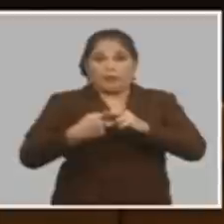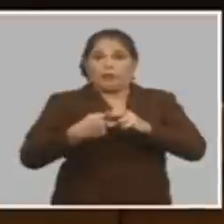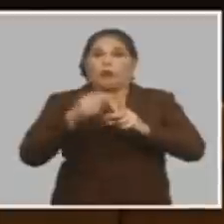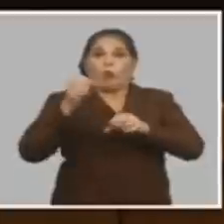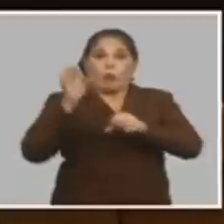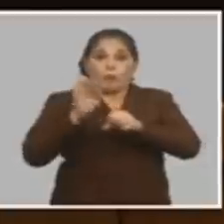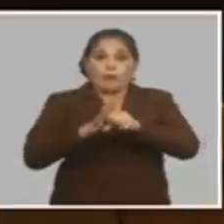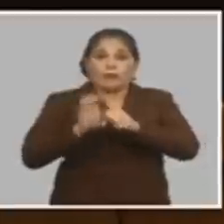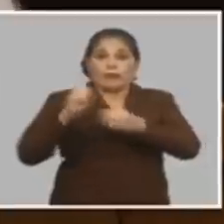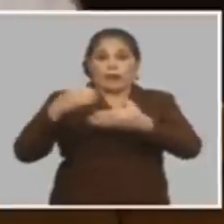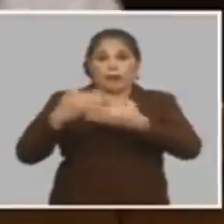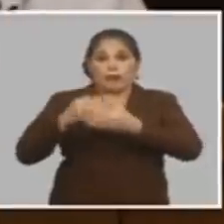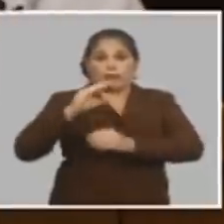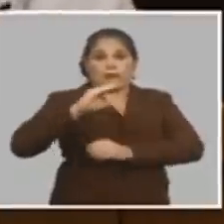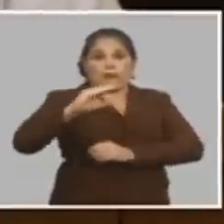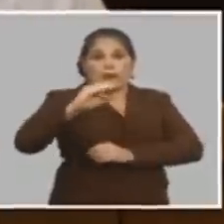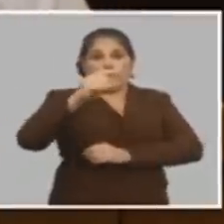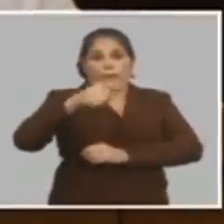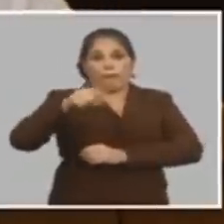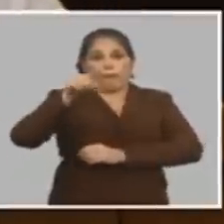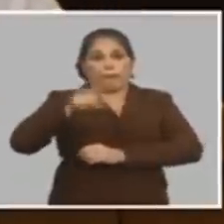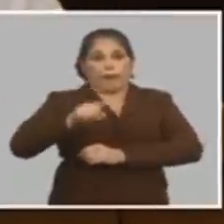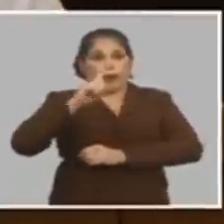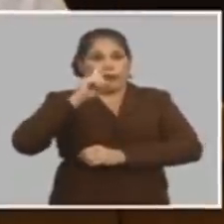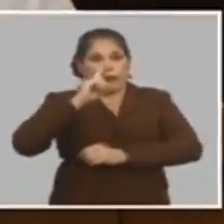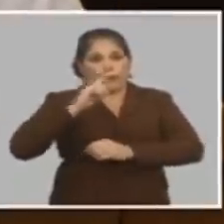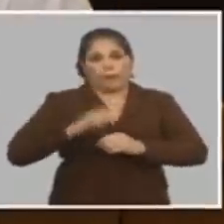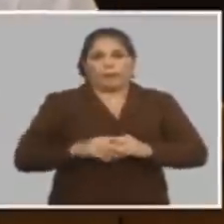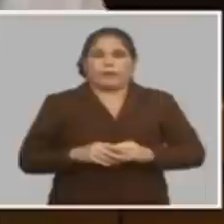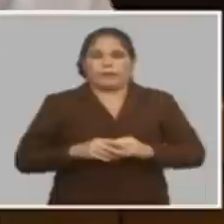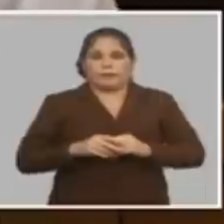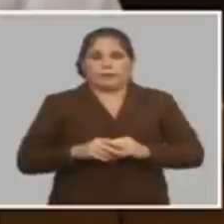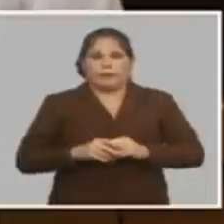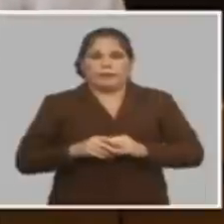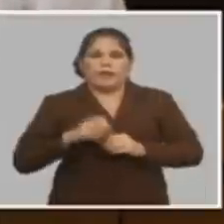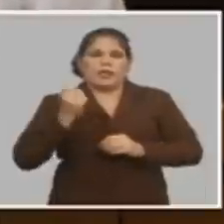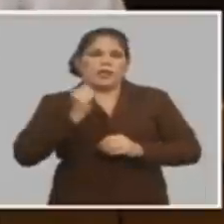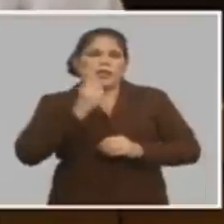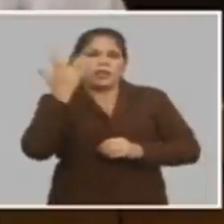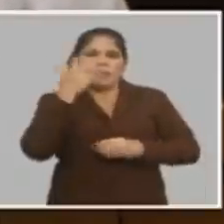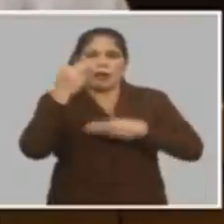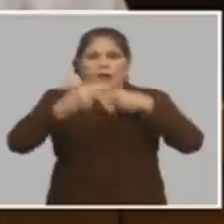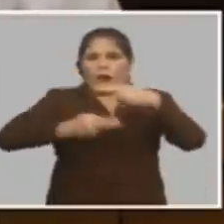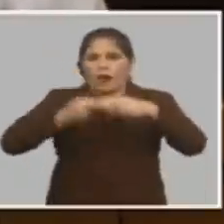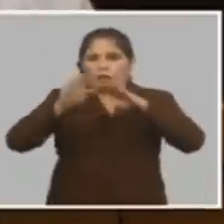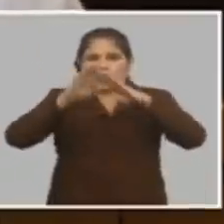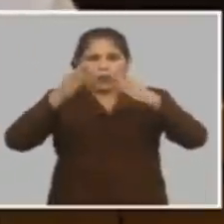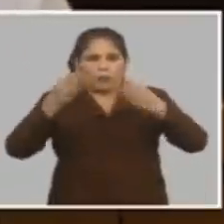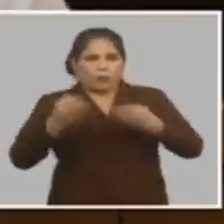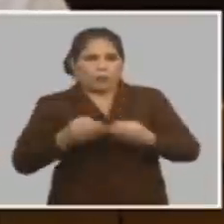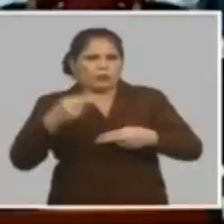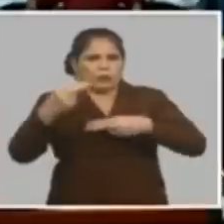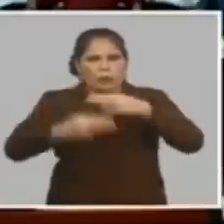empezaría a partir del primero de noviembre ¿quién hace eso en el mundo?